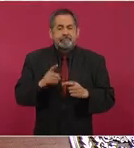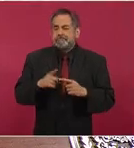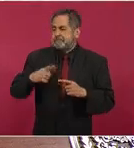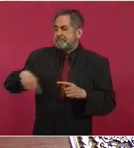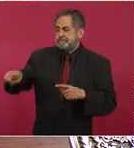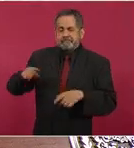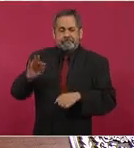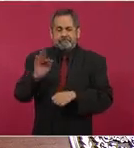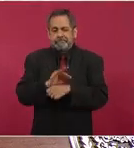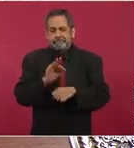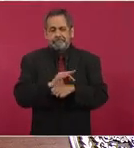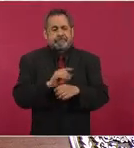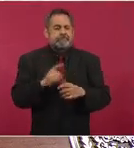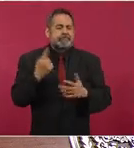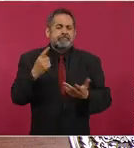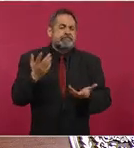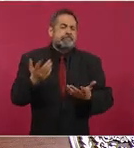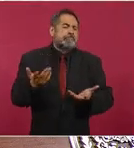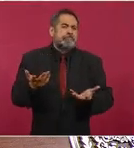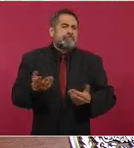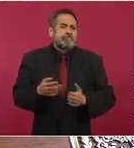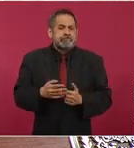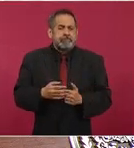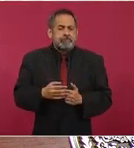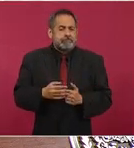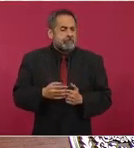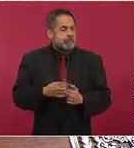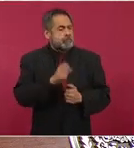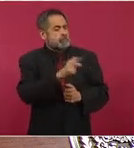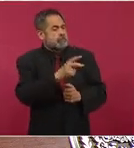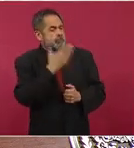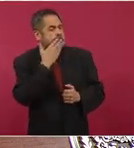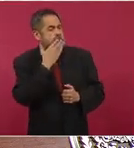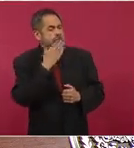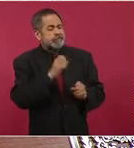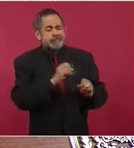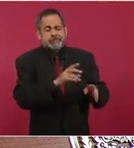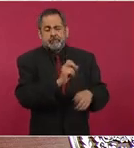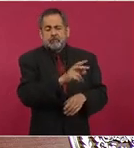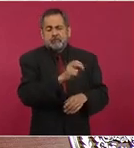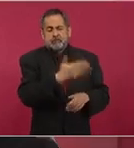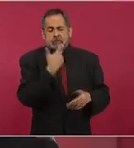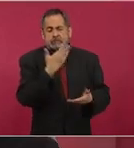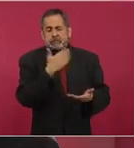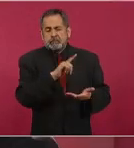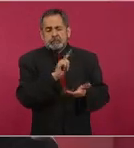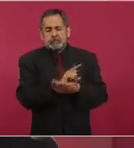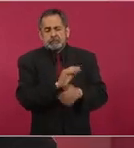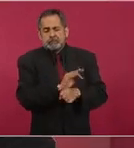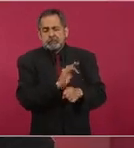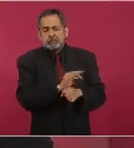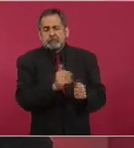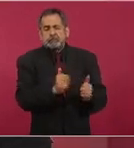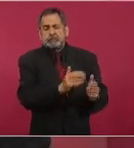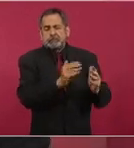para legitimar sus